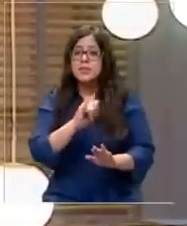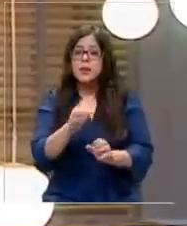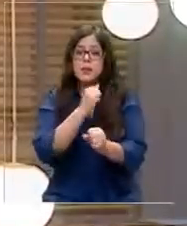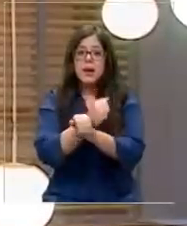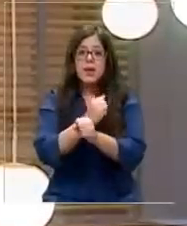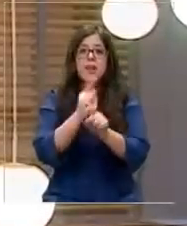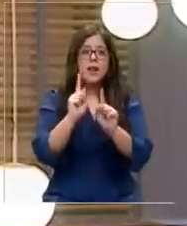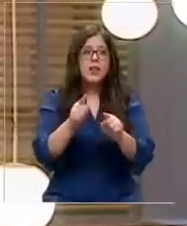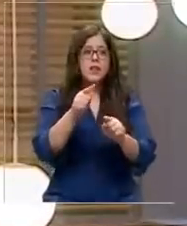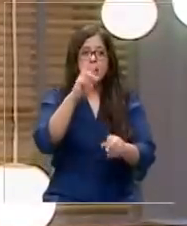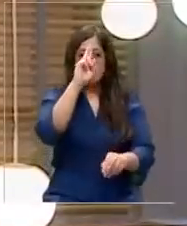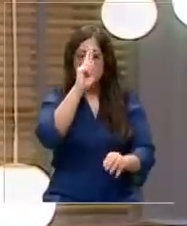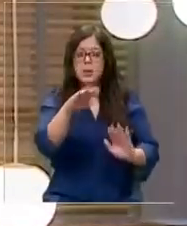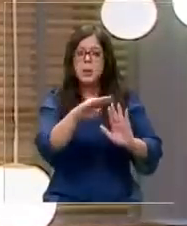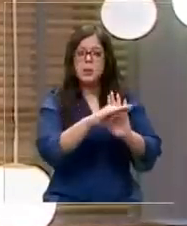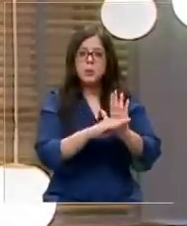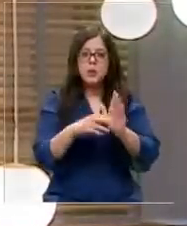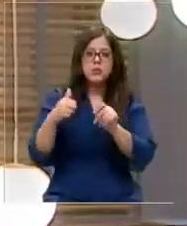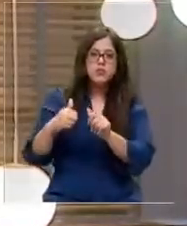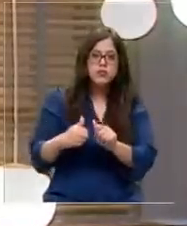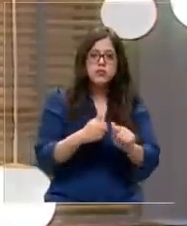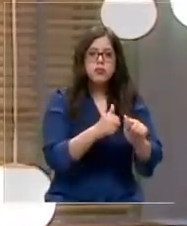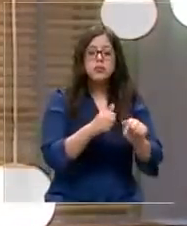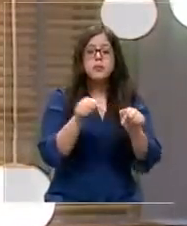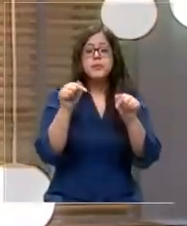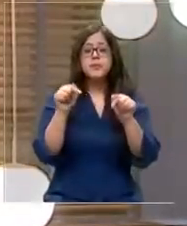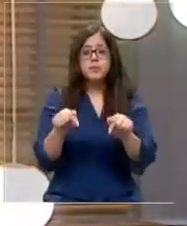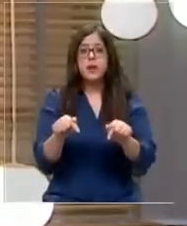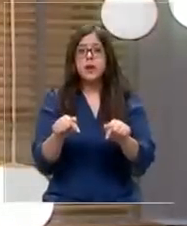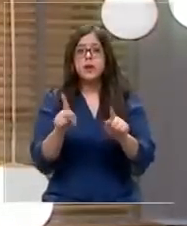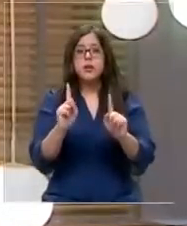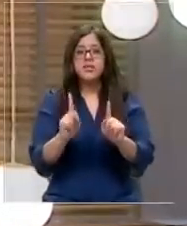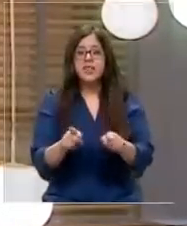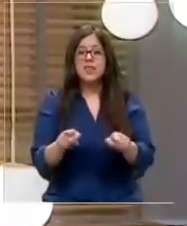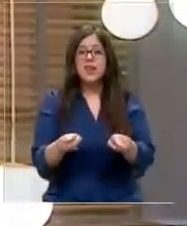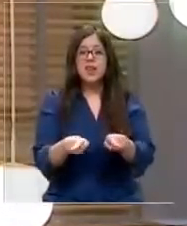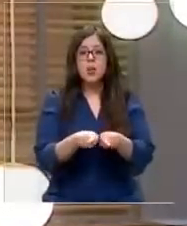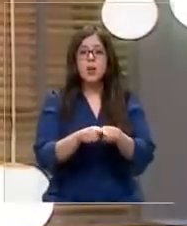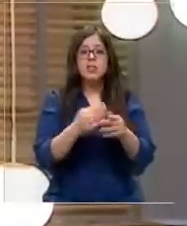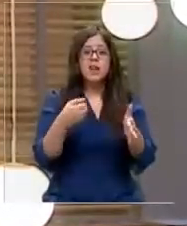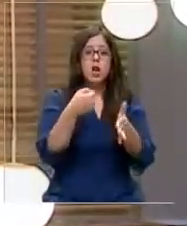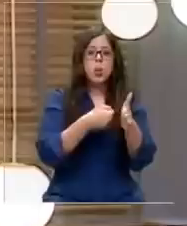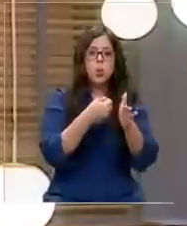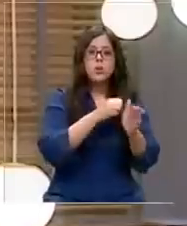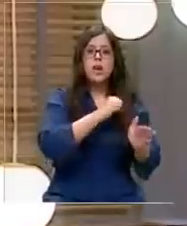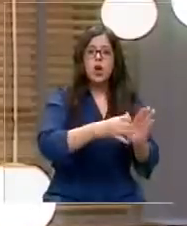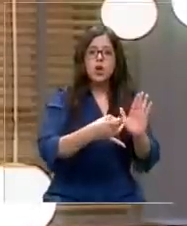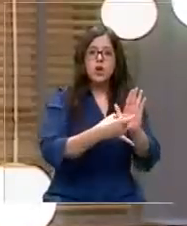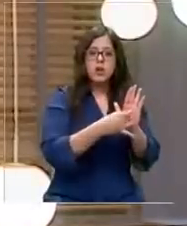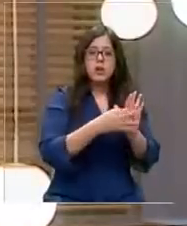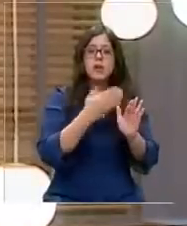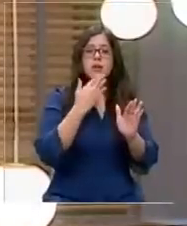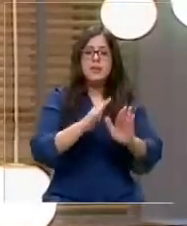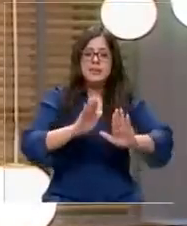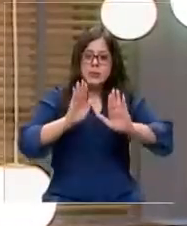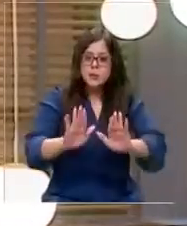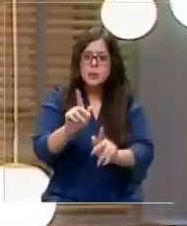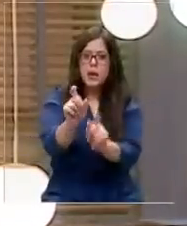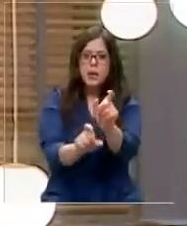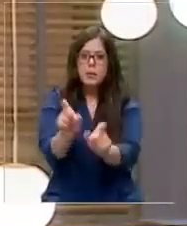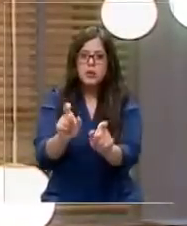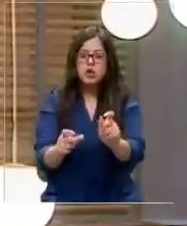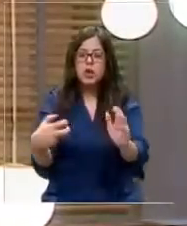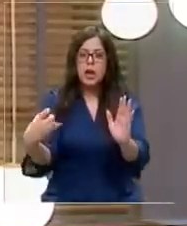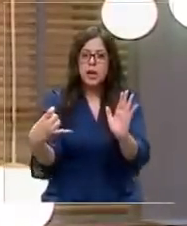tienen que seguir un protocolo en estas persecuciones, donde por un lado tiene que combinar el combate del delito, intentar detener a las personas que han cometido